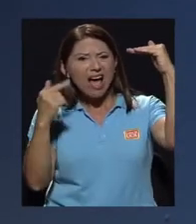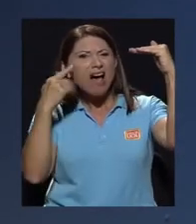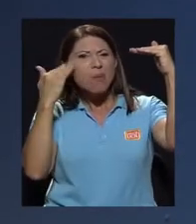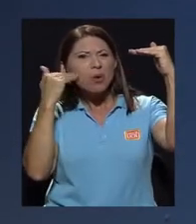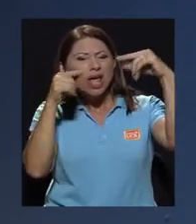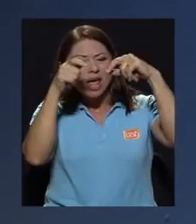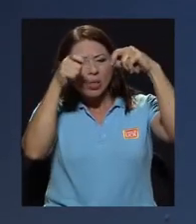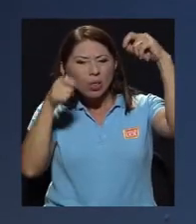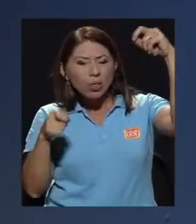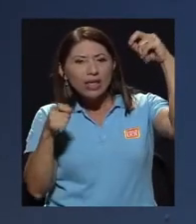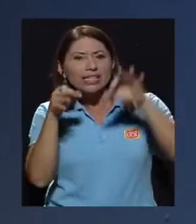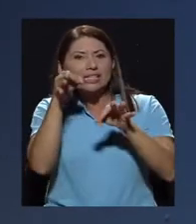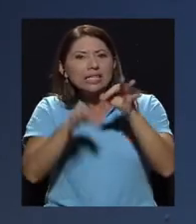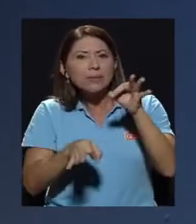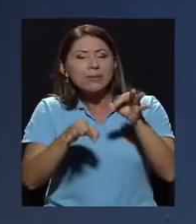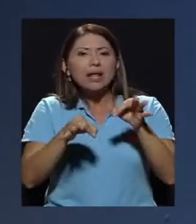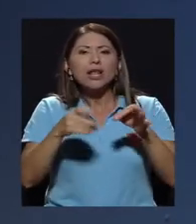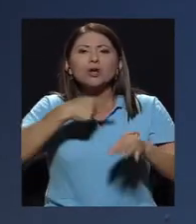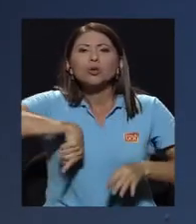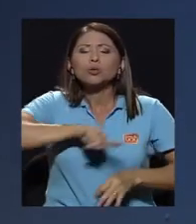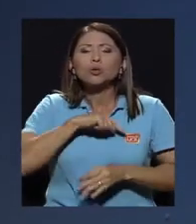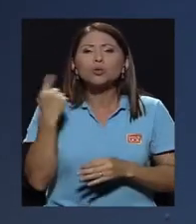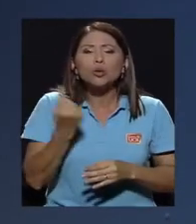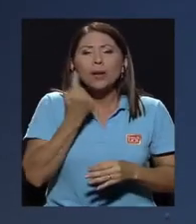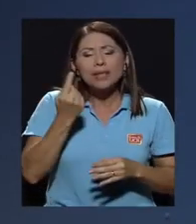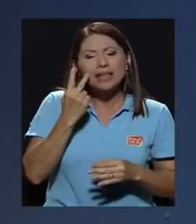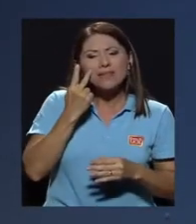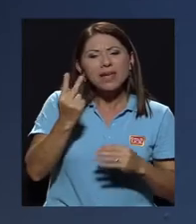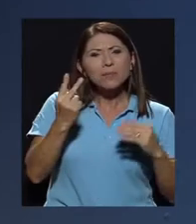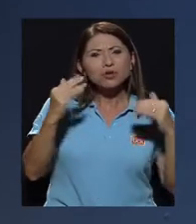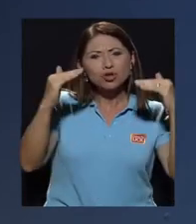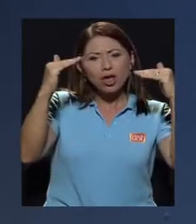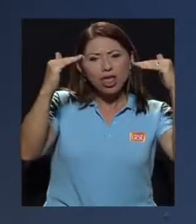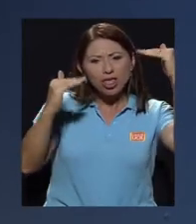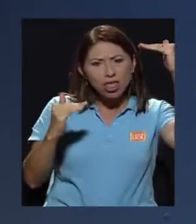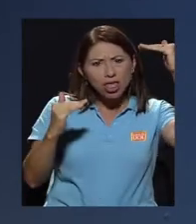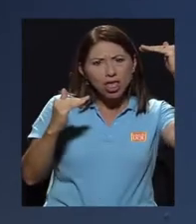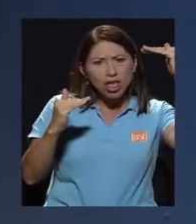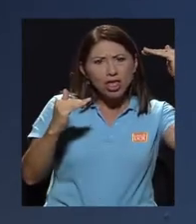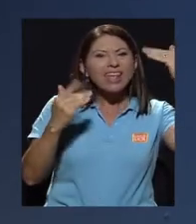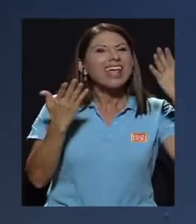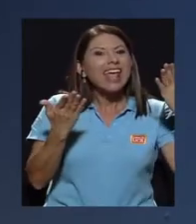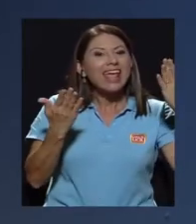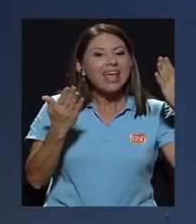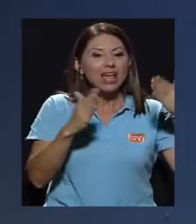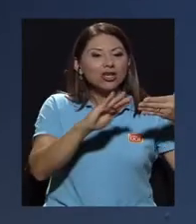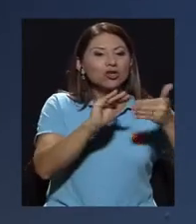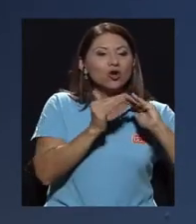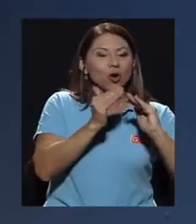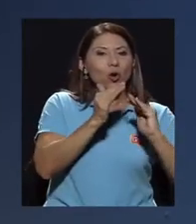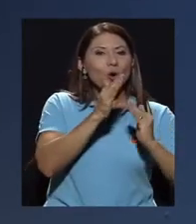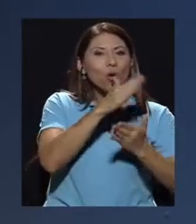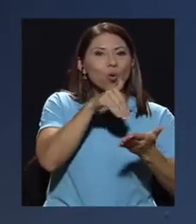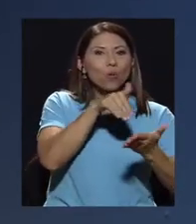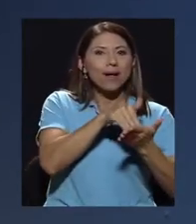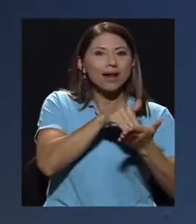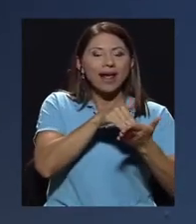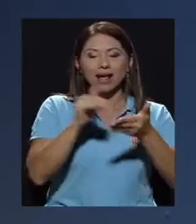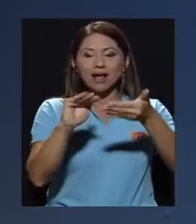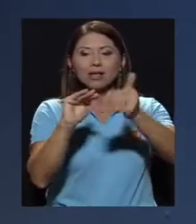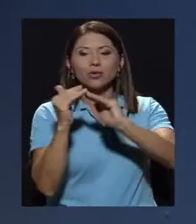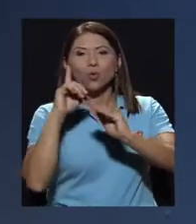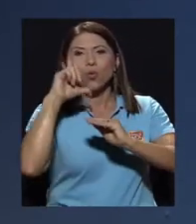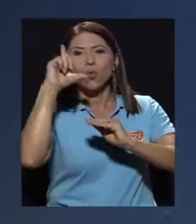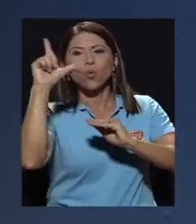quiere decir que nos limitamos mucho en cuanto analiza la brecha. Zona urbana, zona rural. Sin embargo, lo que